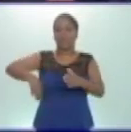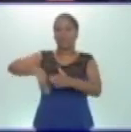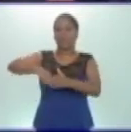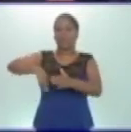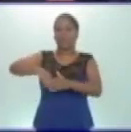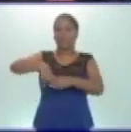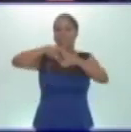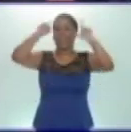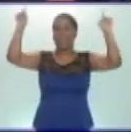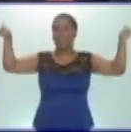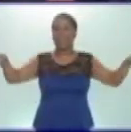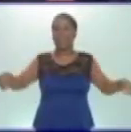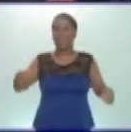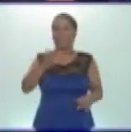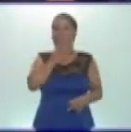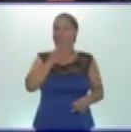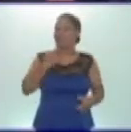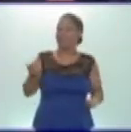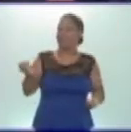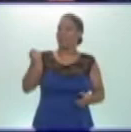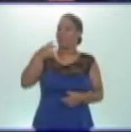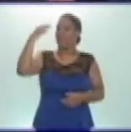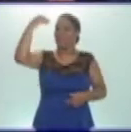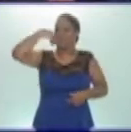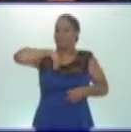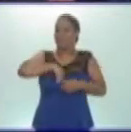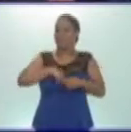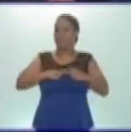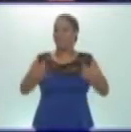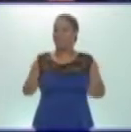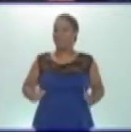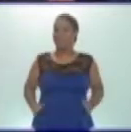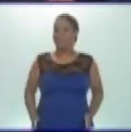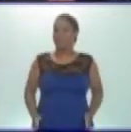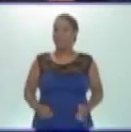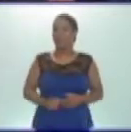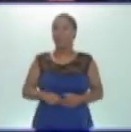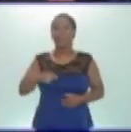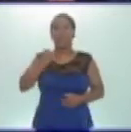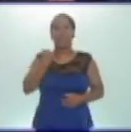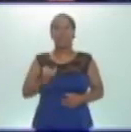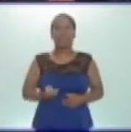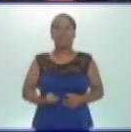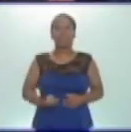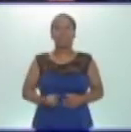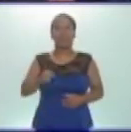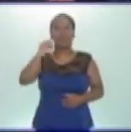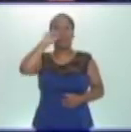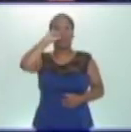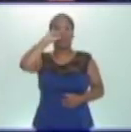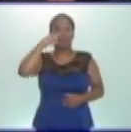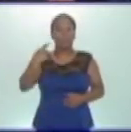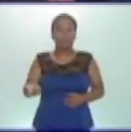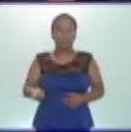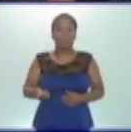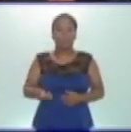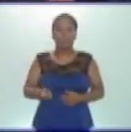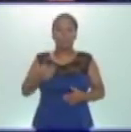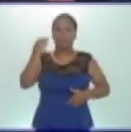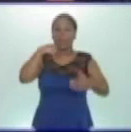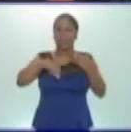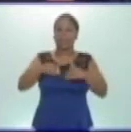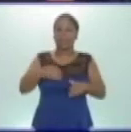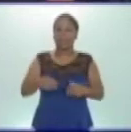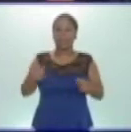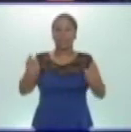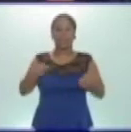mentira que quepa dentro de nuestro cuerpo. En el intestino delgado es donde termina la digestión, ya que unos jugos producidos